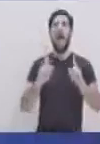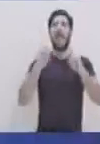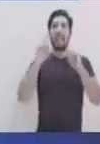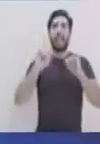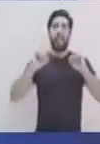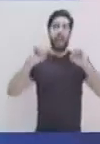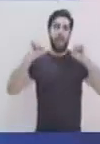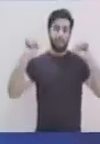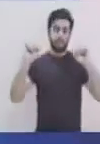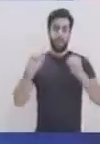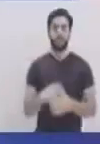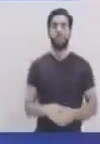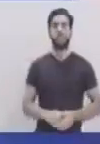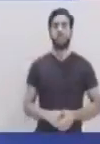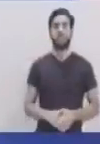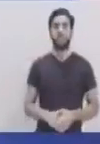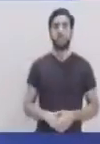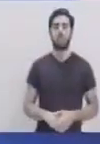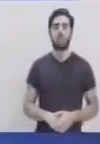hacia arriba